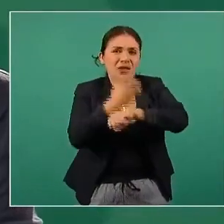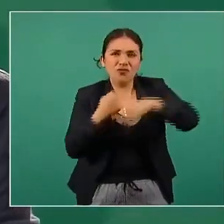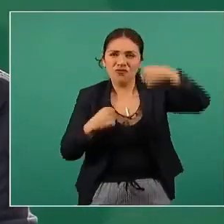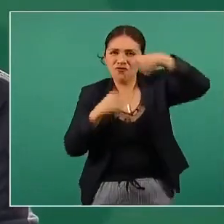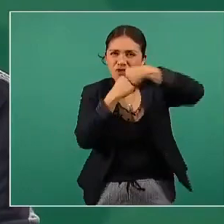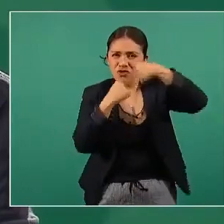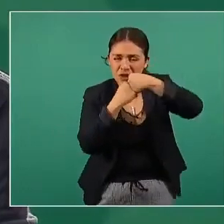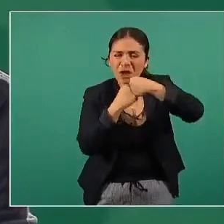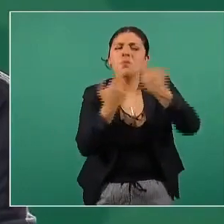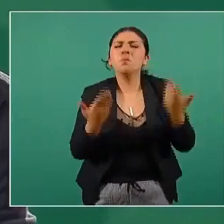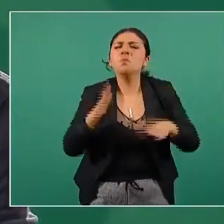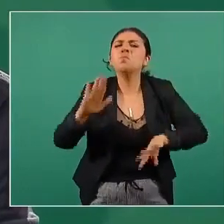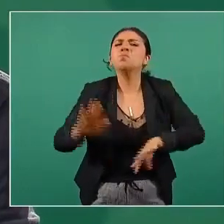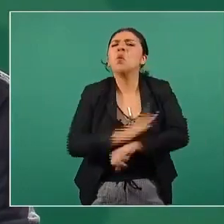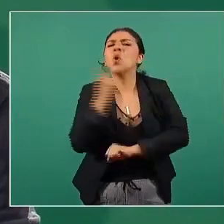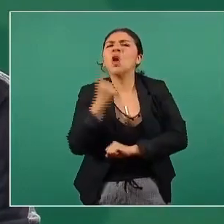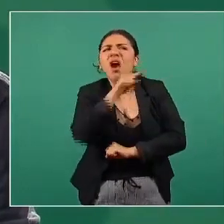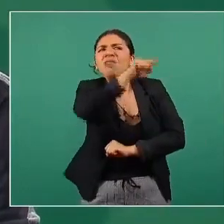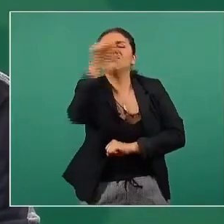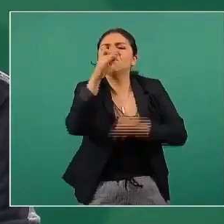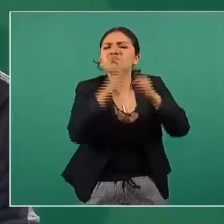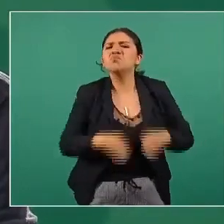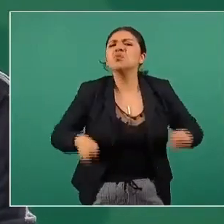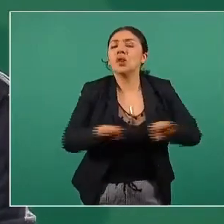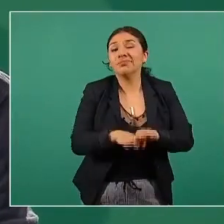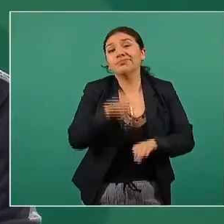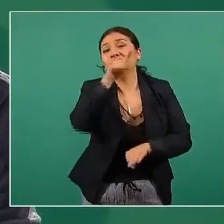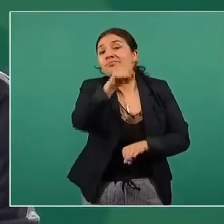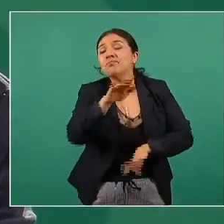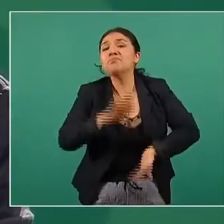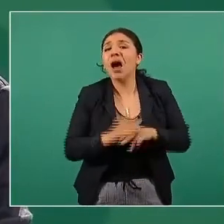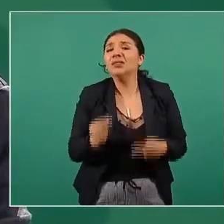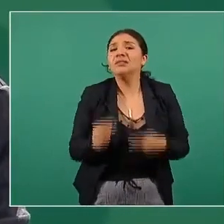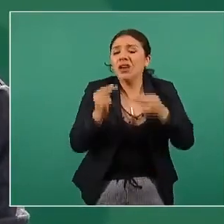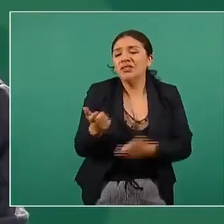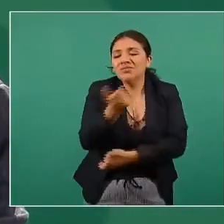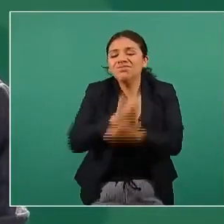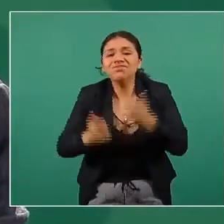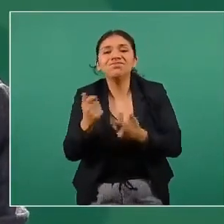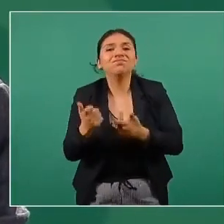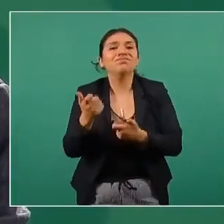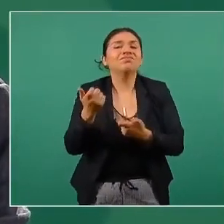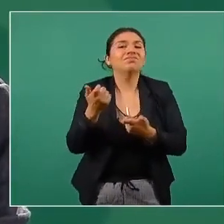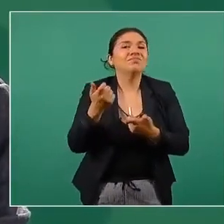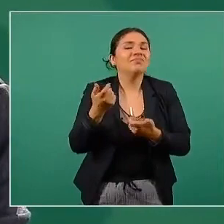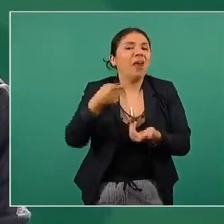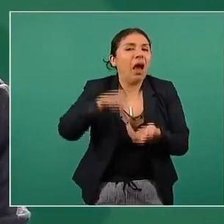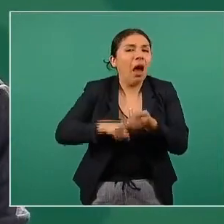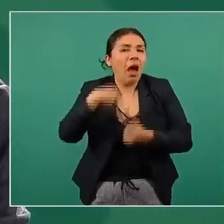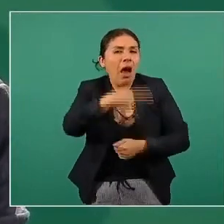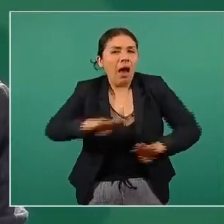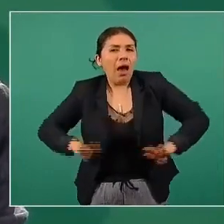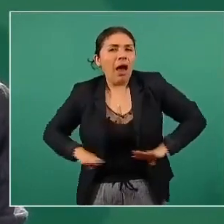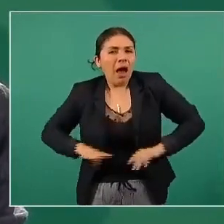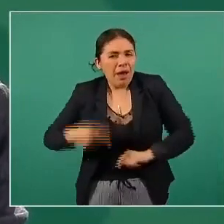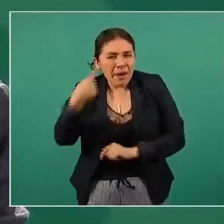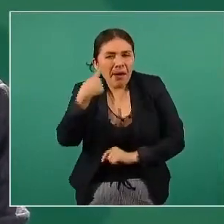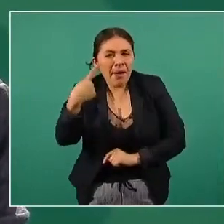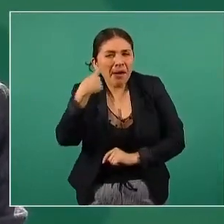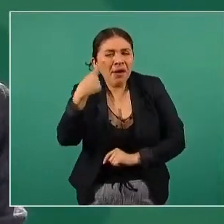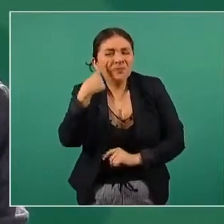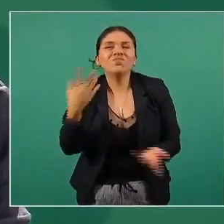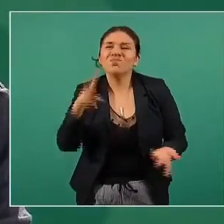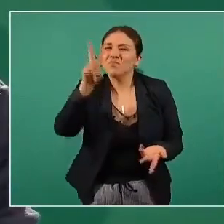¿Por qué razón? Esta es una zona económica y en esta zona económica existen múltiples condiciones que hacen